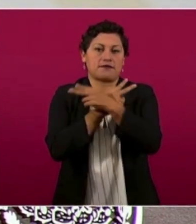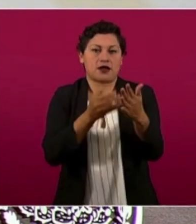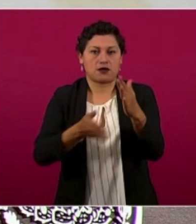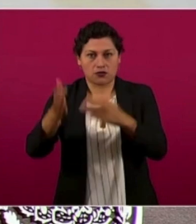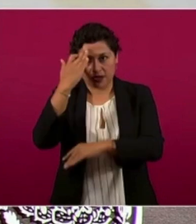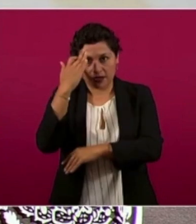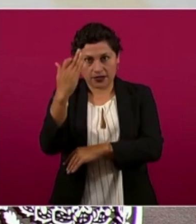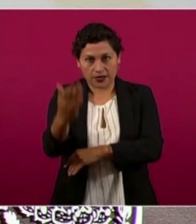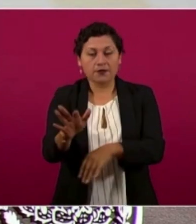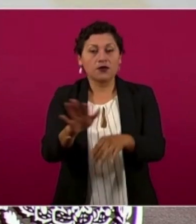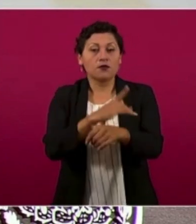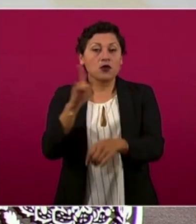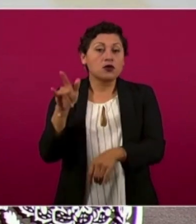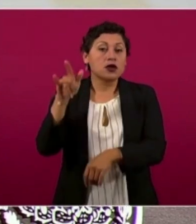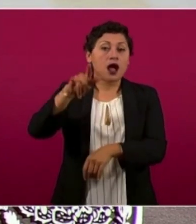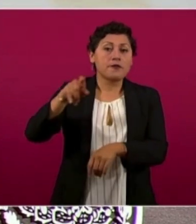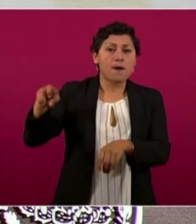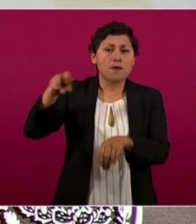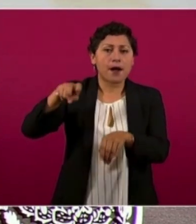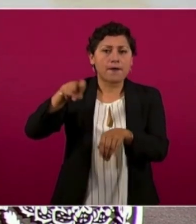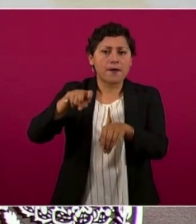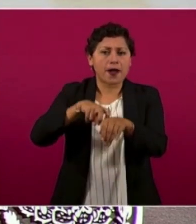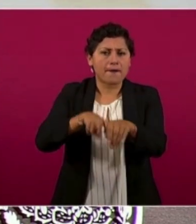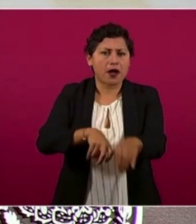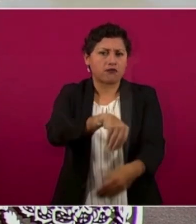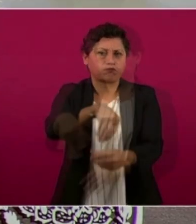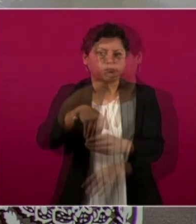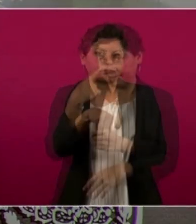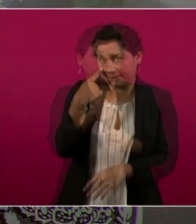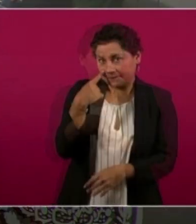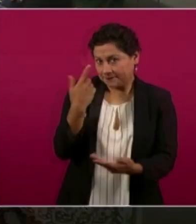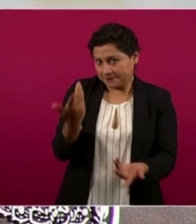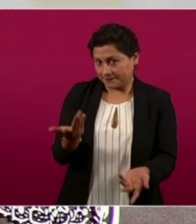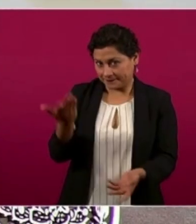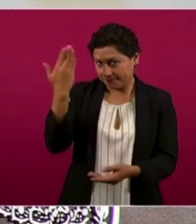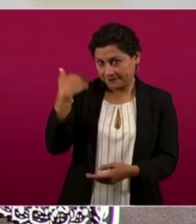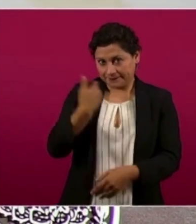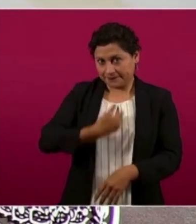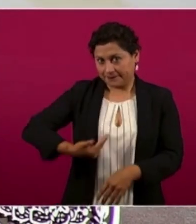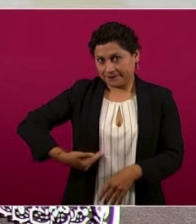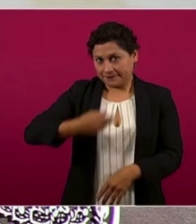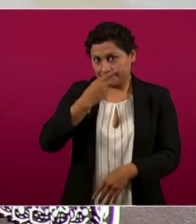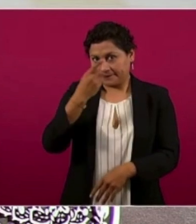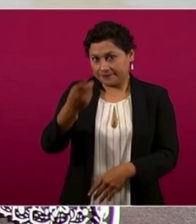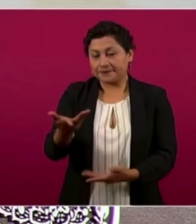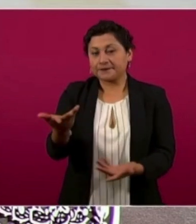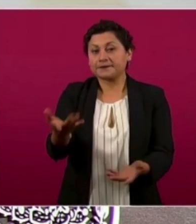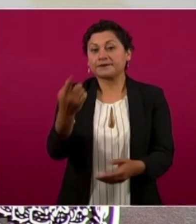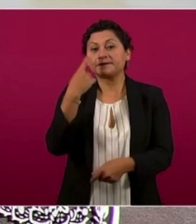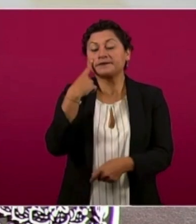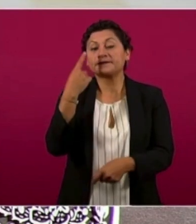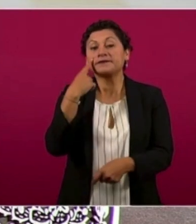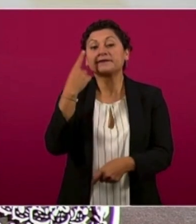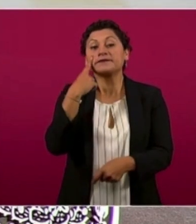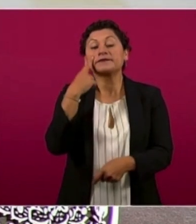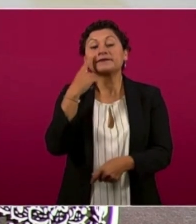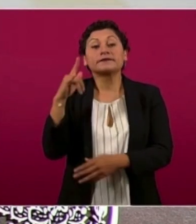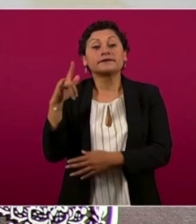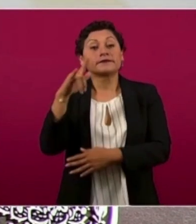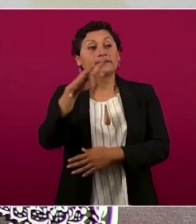por ciento, incluso aumentan vuelos a distintos destinos. A la línea aérea le encanta echarle la culpa